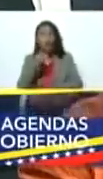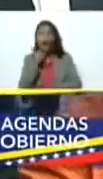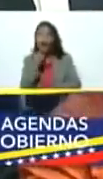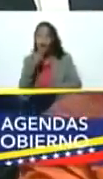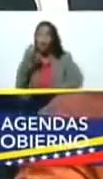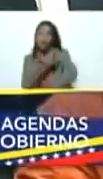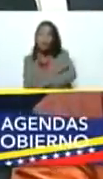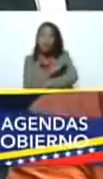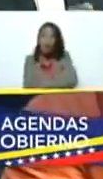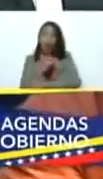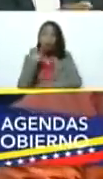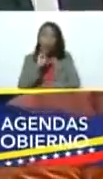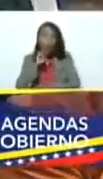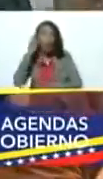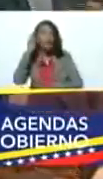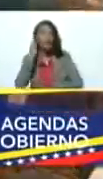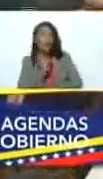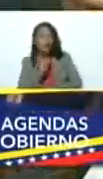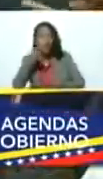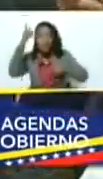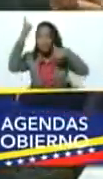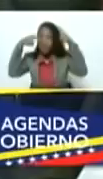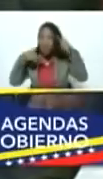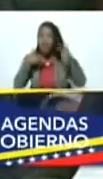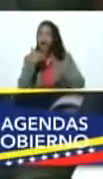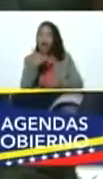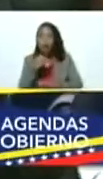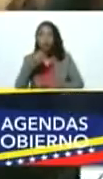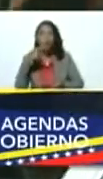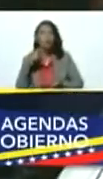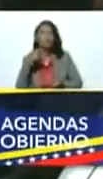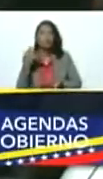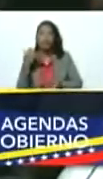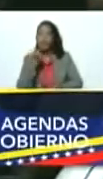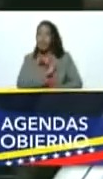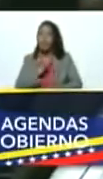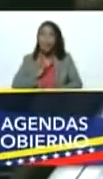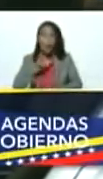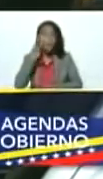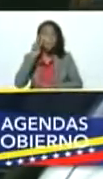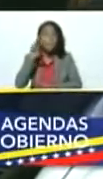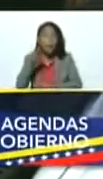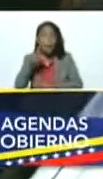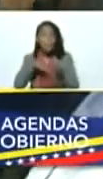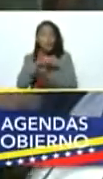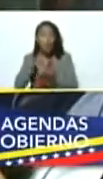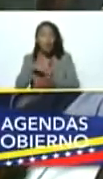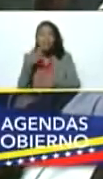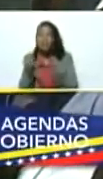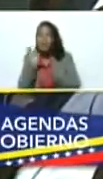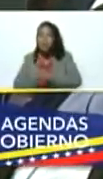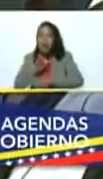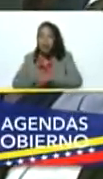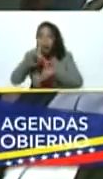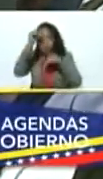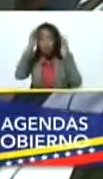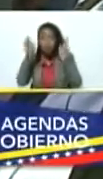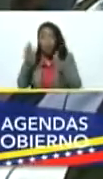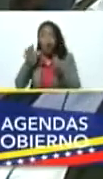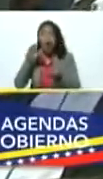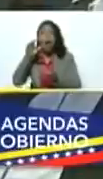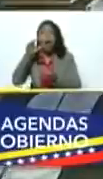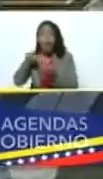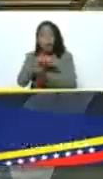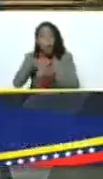sea bolivariano sea chavista sea independiente ver los problemas de la gente atender los problemas de la